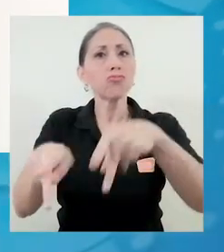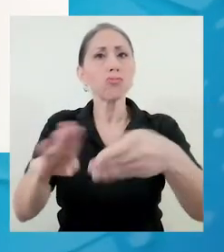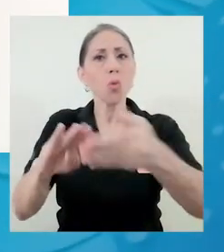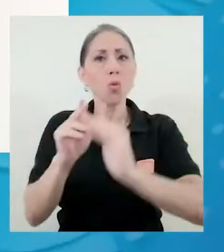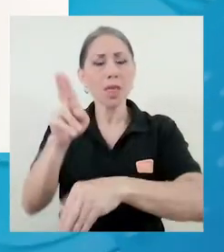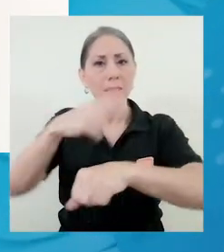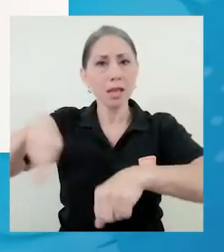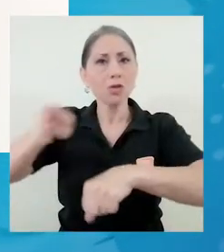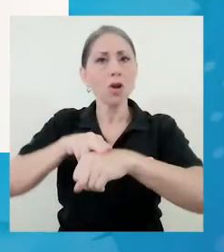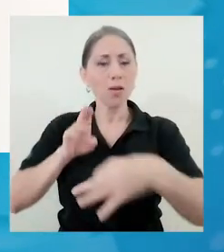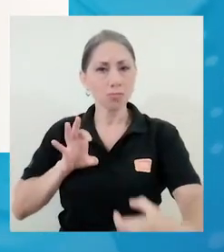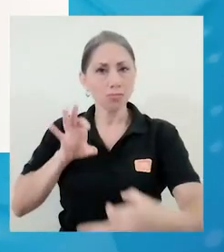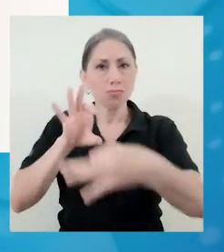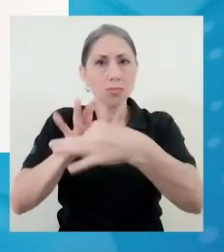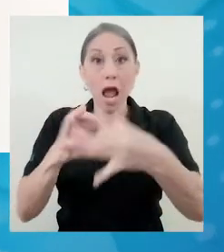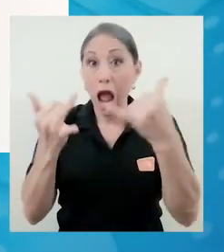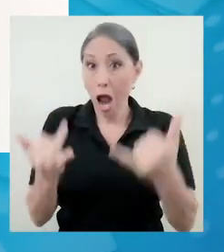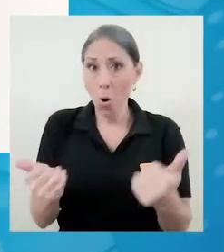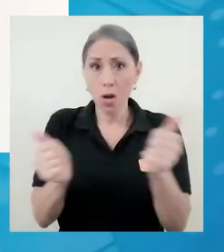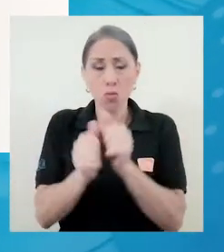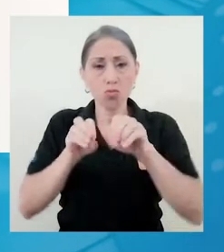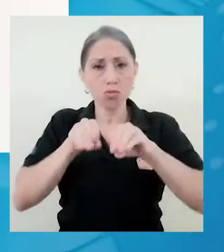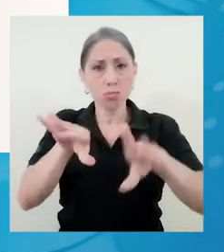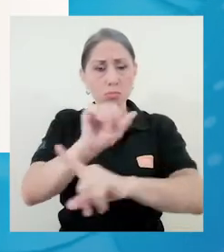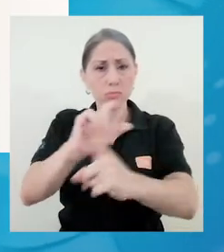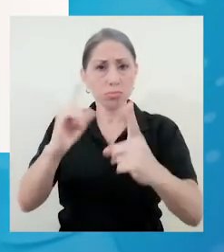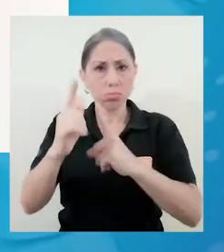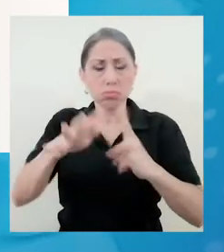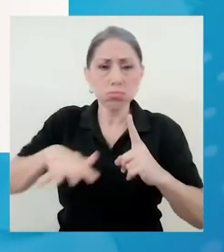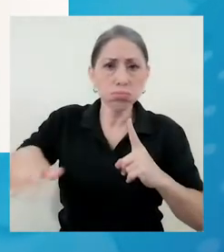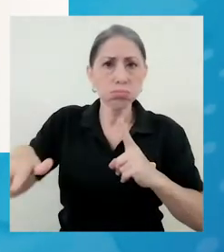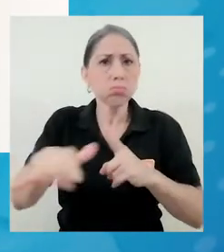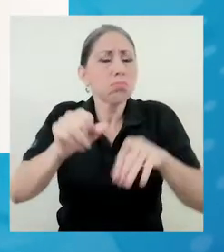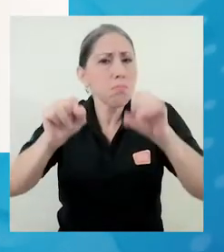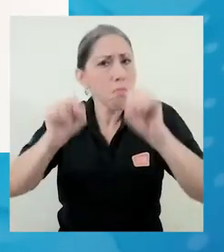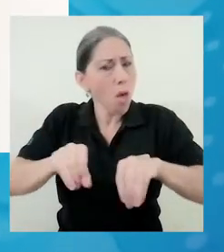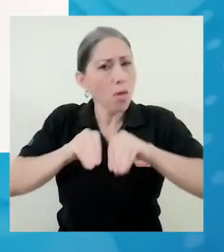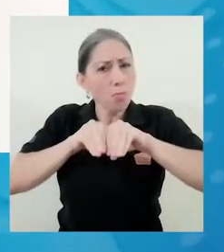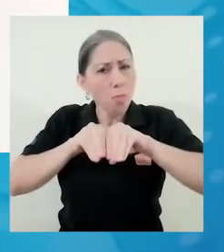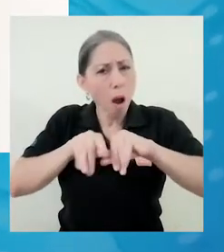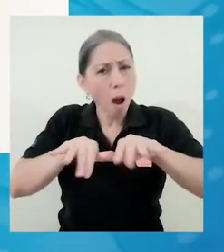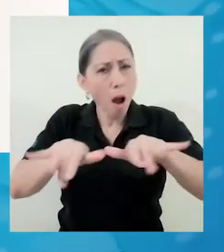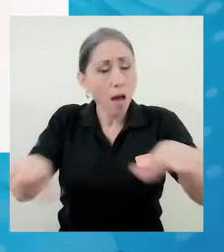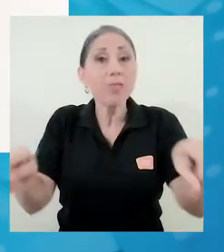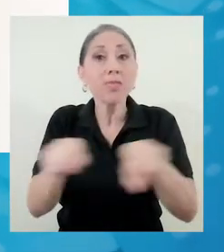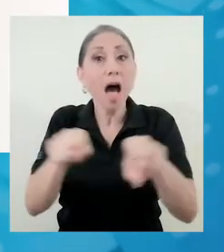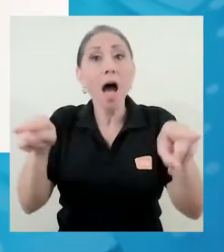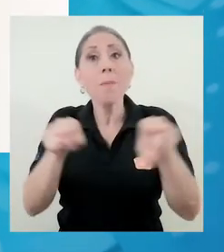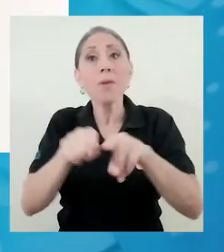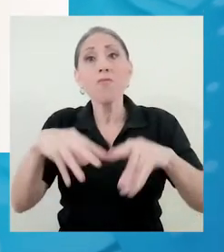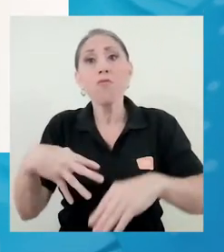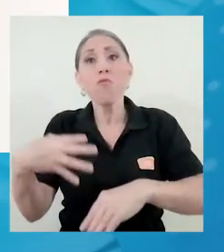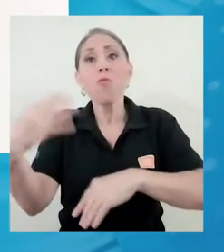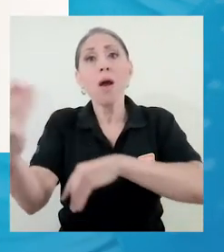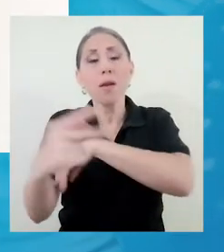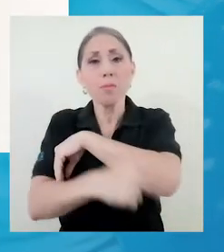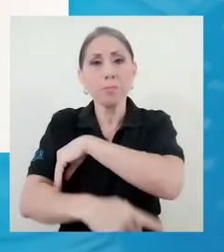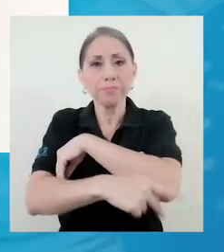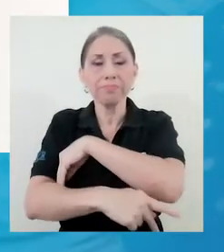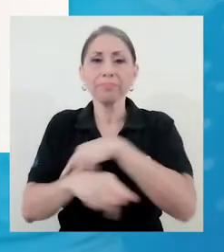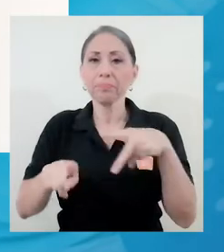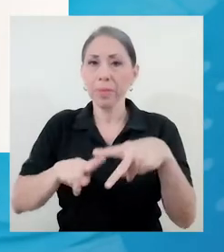nacional, puesto que ahora con las redes sociales lo llevamos inclusive fuera de nuestras fronteras.